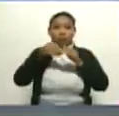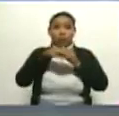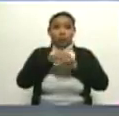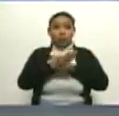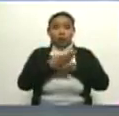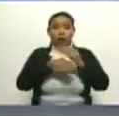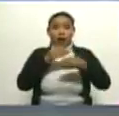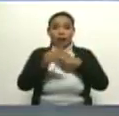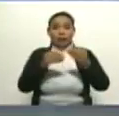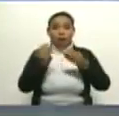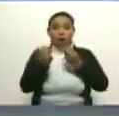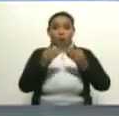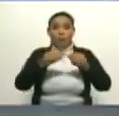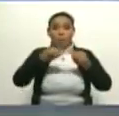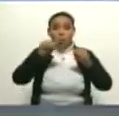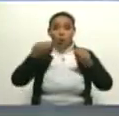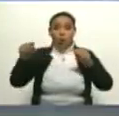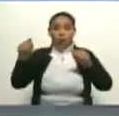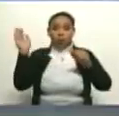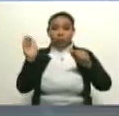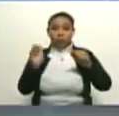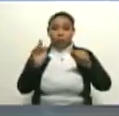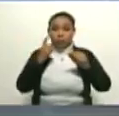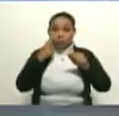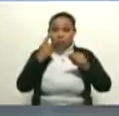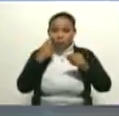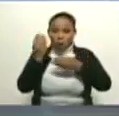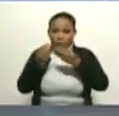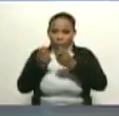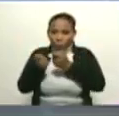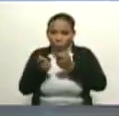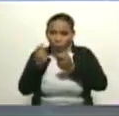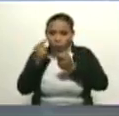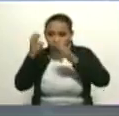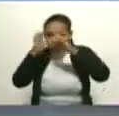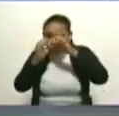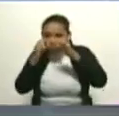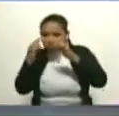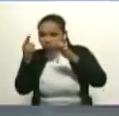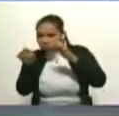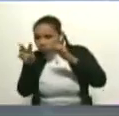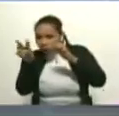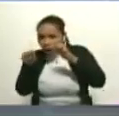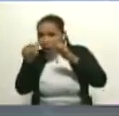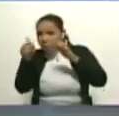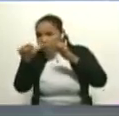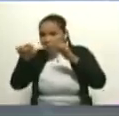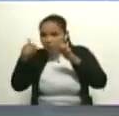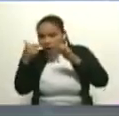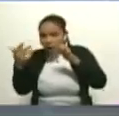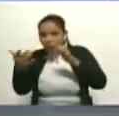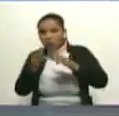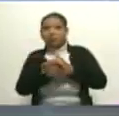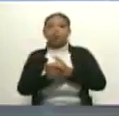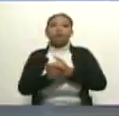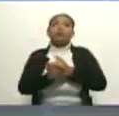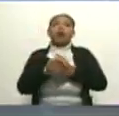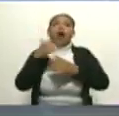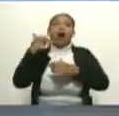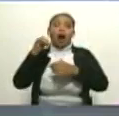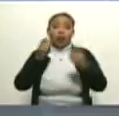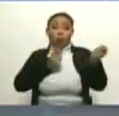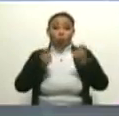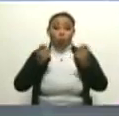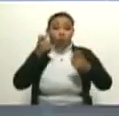gráfico de tendencia. Y cuando el paciente viene a consulta, uno lleva controles. Y ya recientemente hay sistemas de control transtelefónico